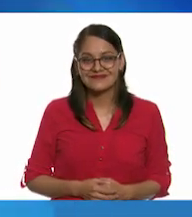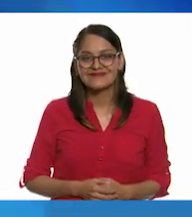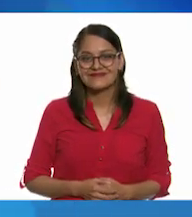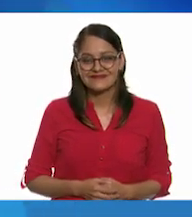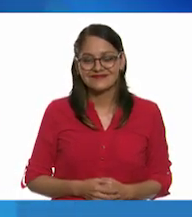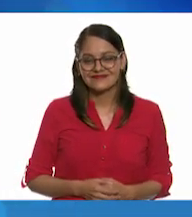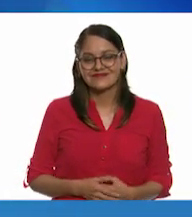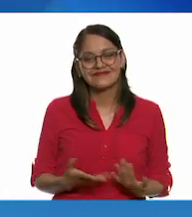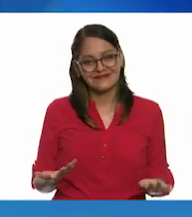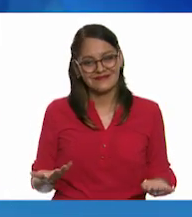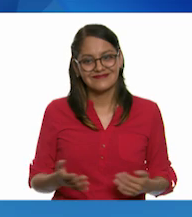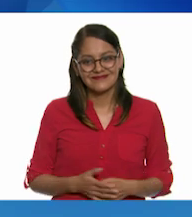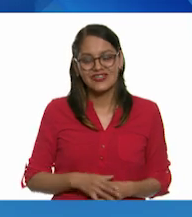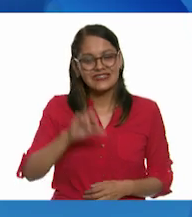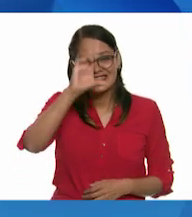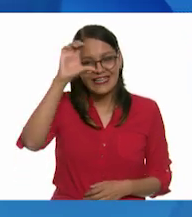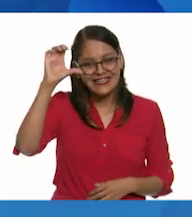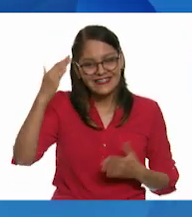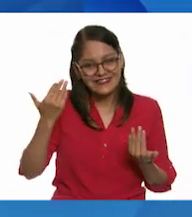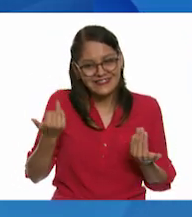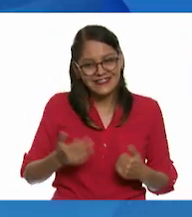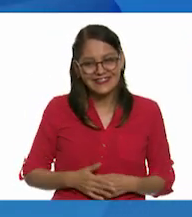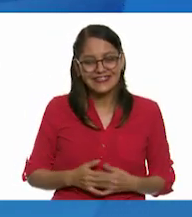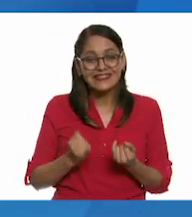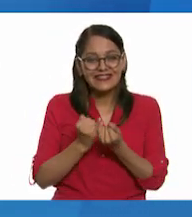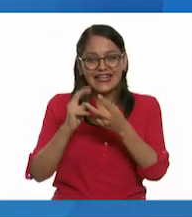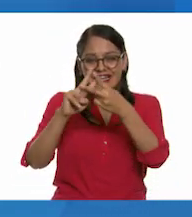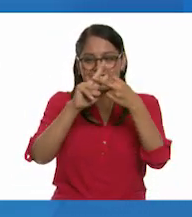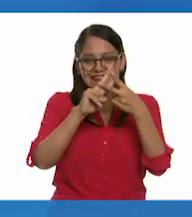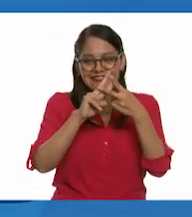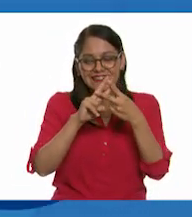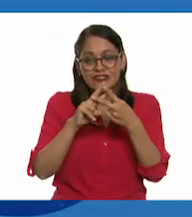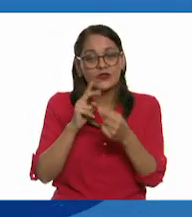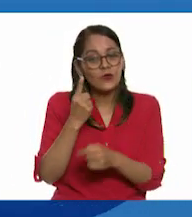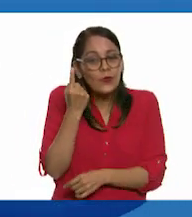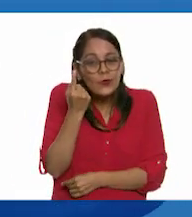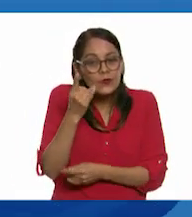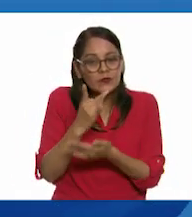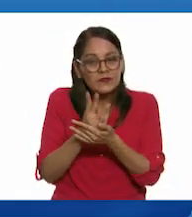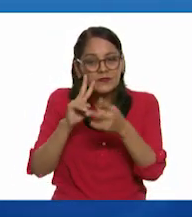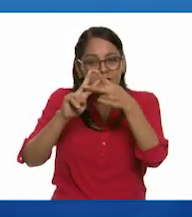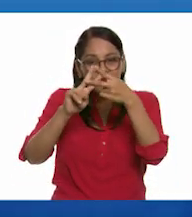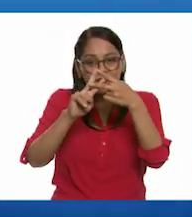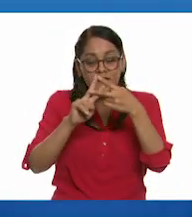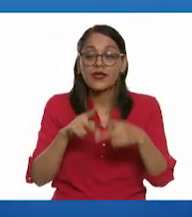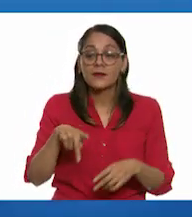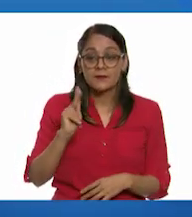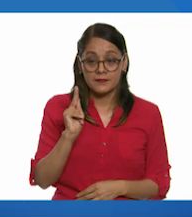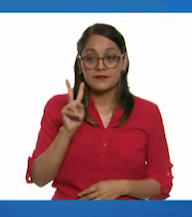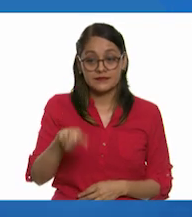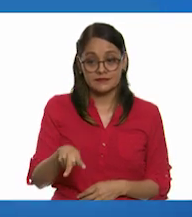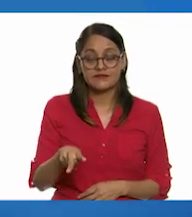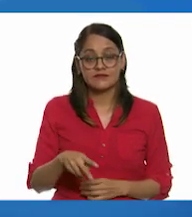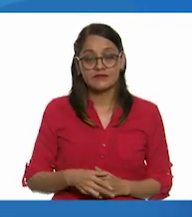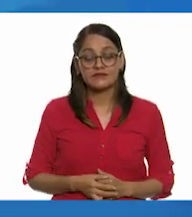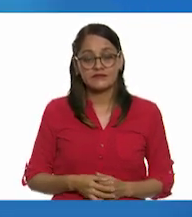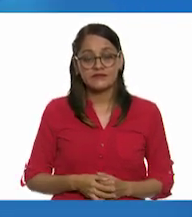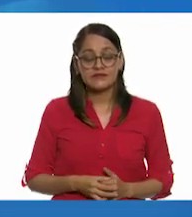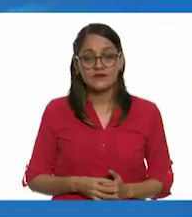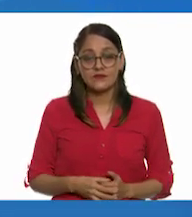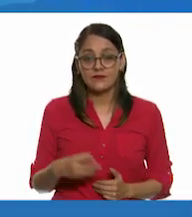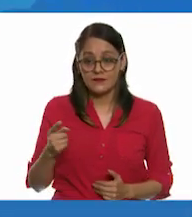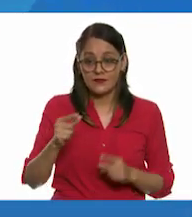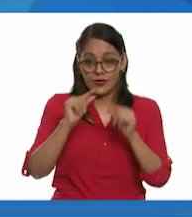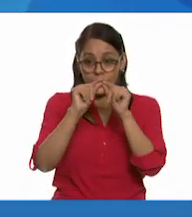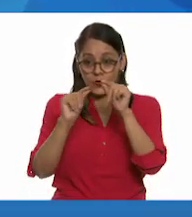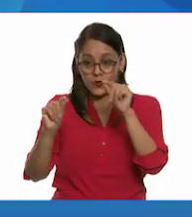Ah, pues no, no era un cielo. Y tampoco eran estrellas, solo era una. Exacto, Rita. Bueno, pero la verdad es que para no haber